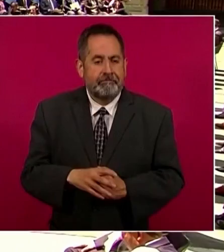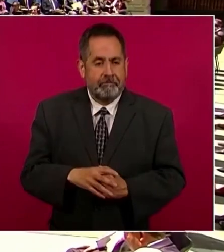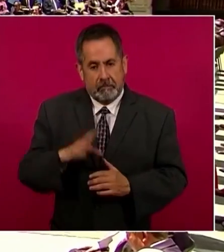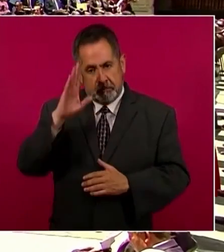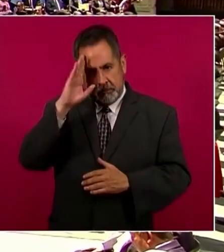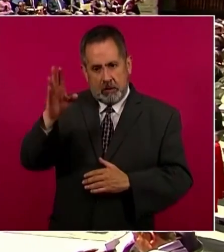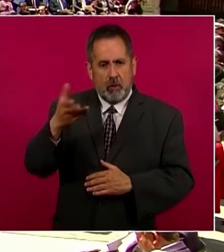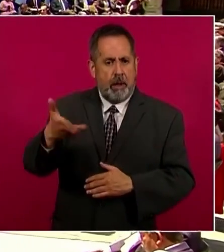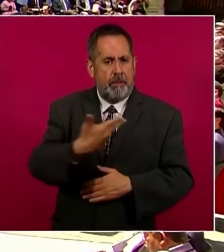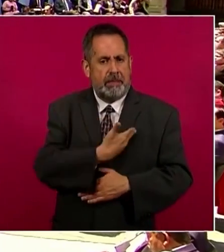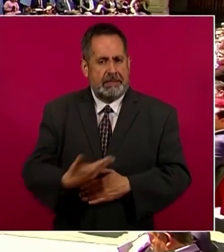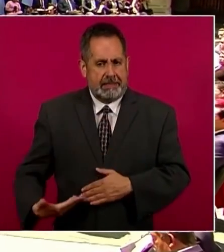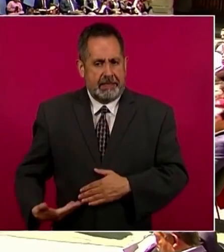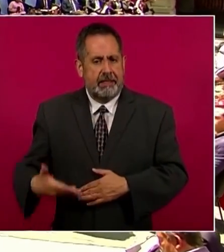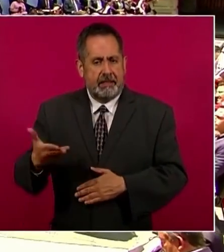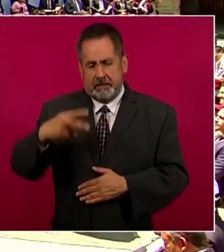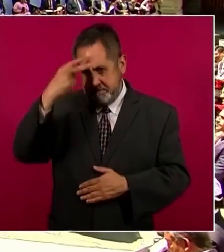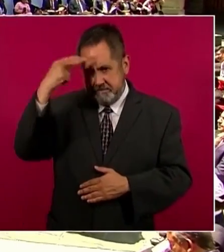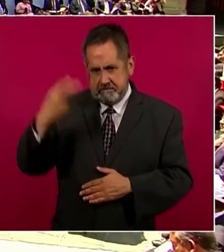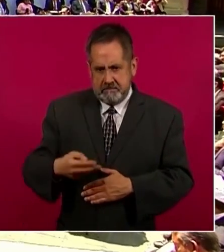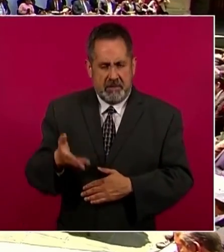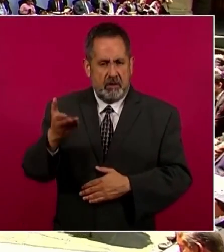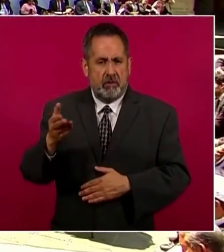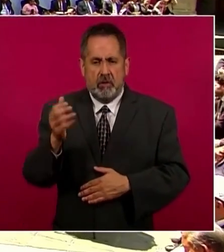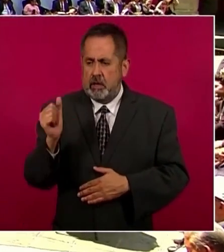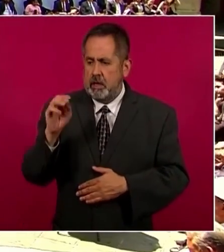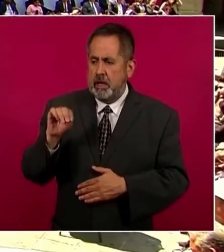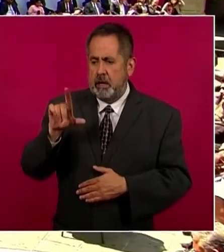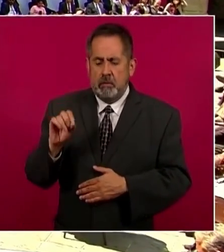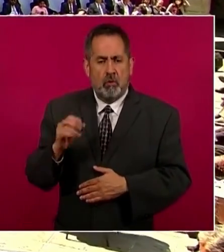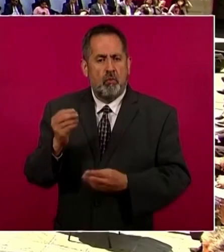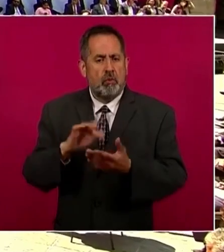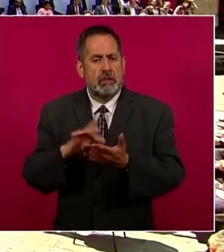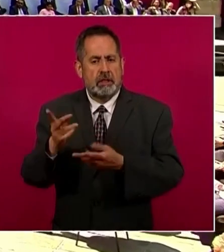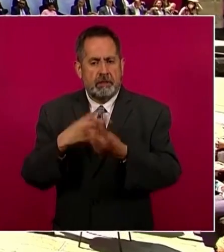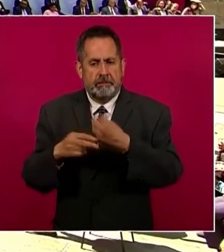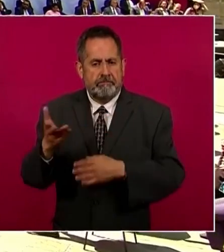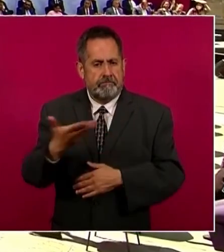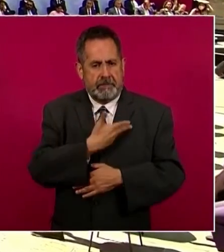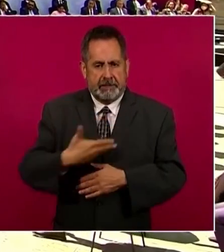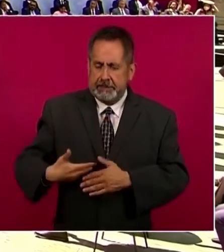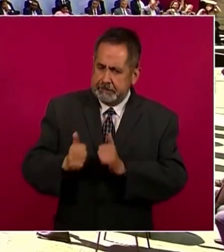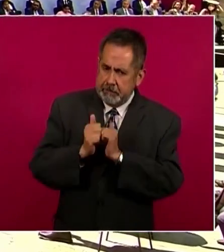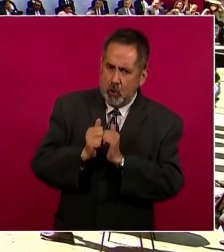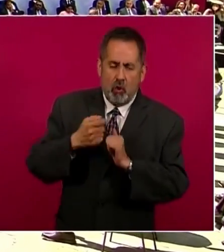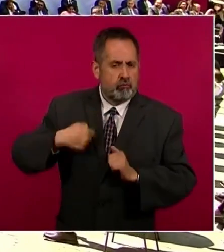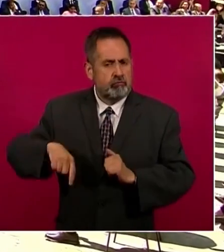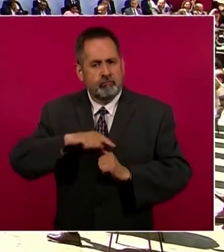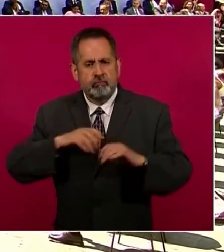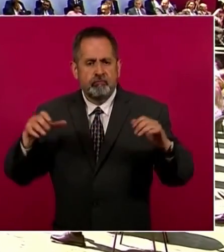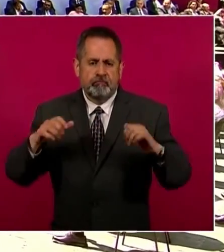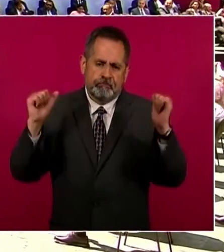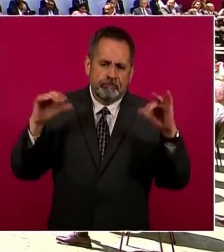presidente constitucional de los Estados Unidos Mexicanos, Andrés Manuel López Obrador. Muchas gracias, presidente, por acompañarnos en